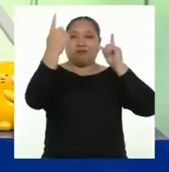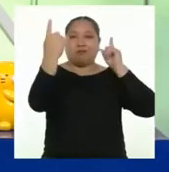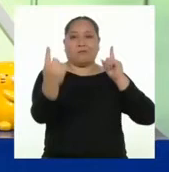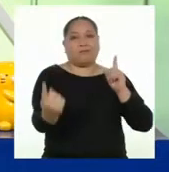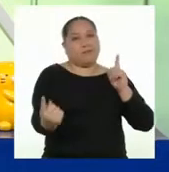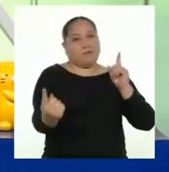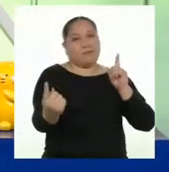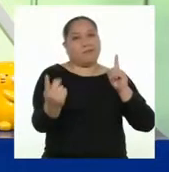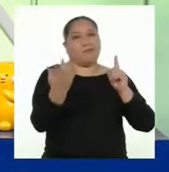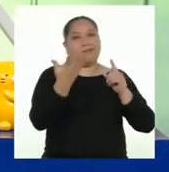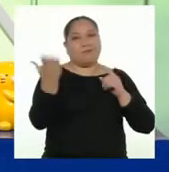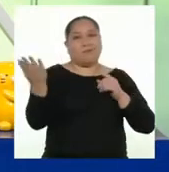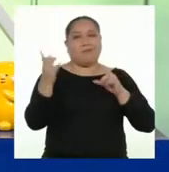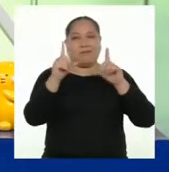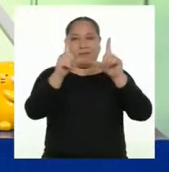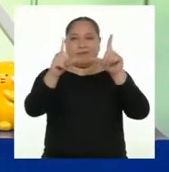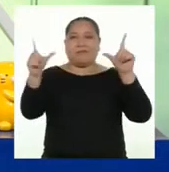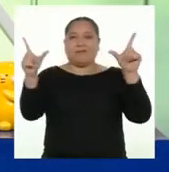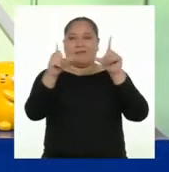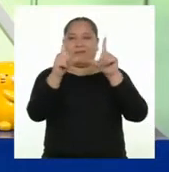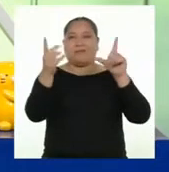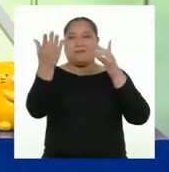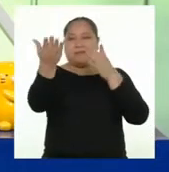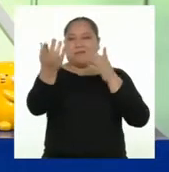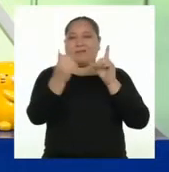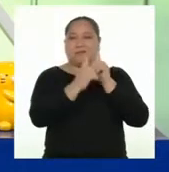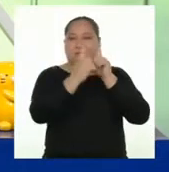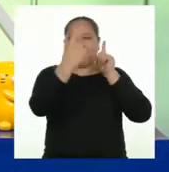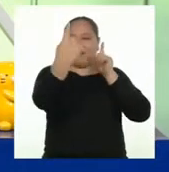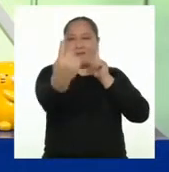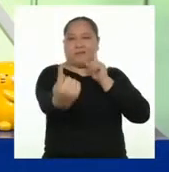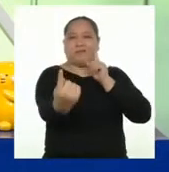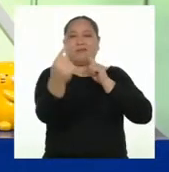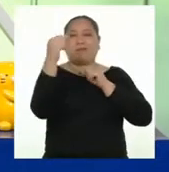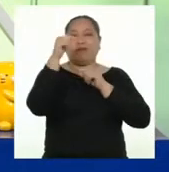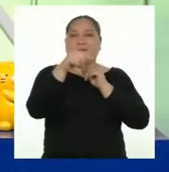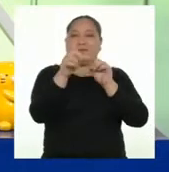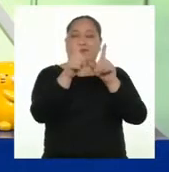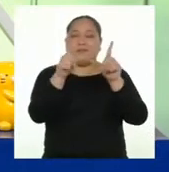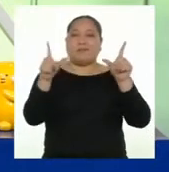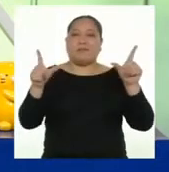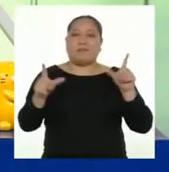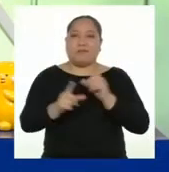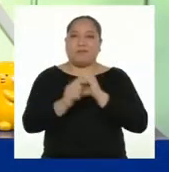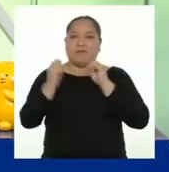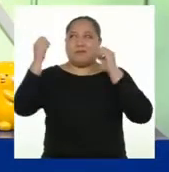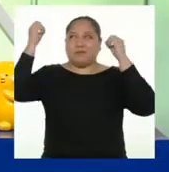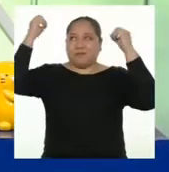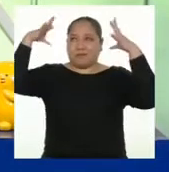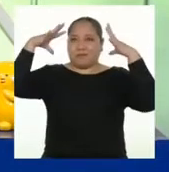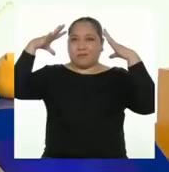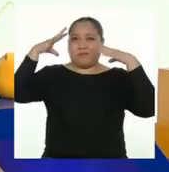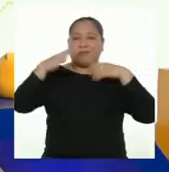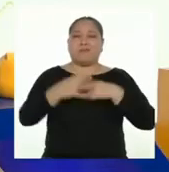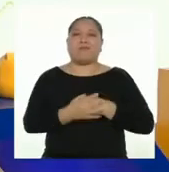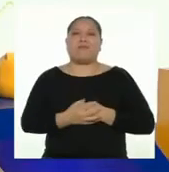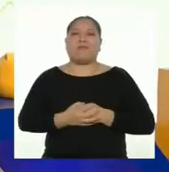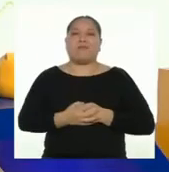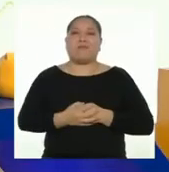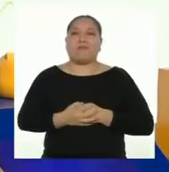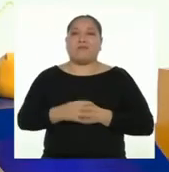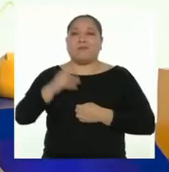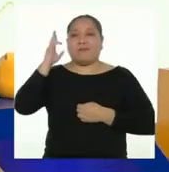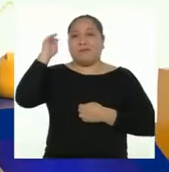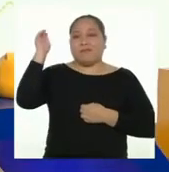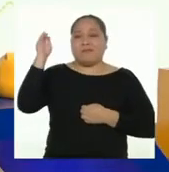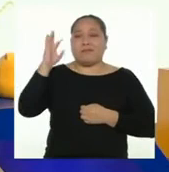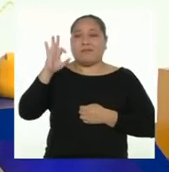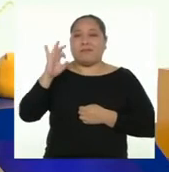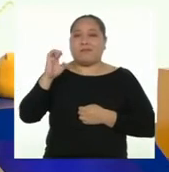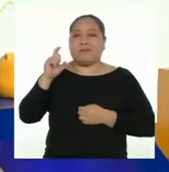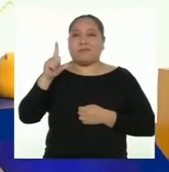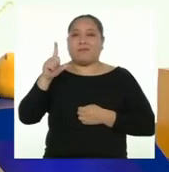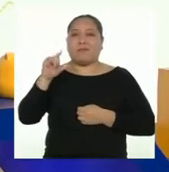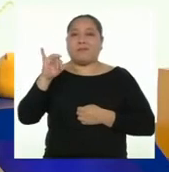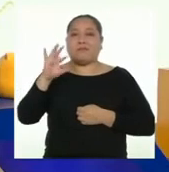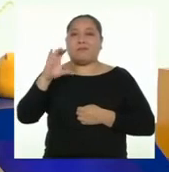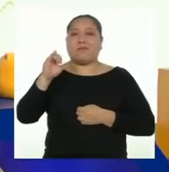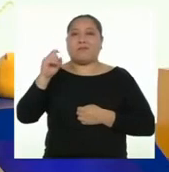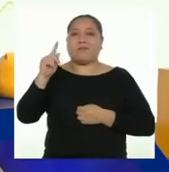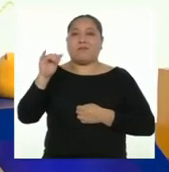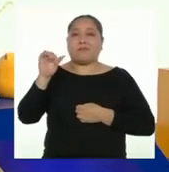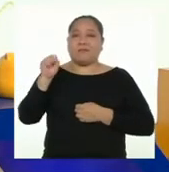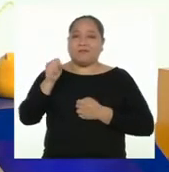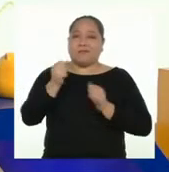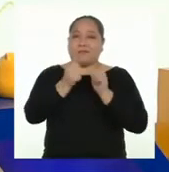distancia saludable de sus televisores. Todo en una habitación bien iluminada. La profesora Felicitas